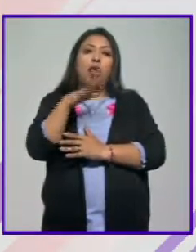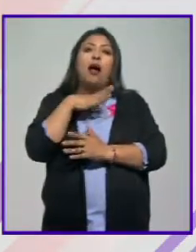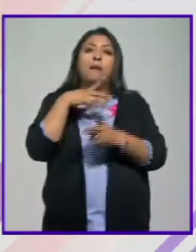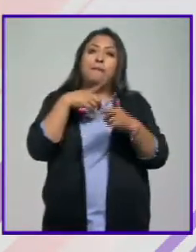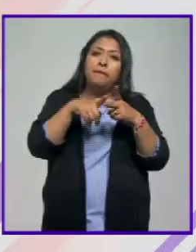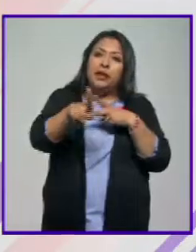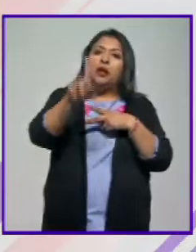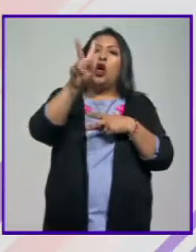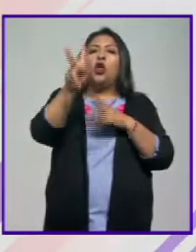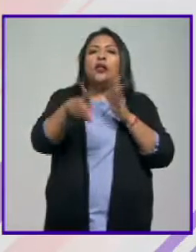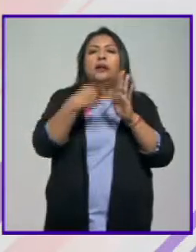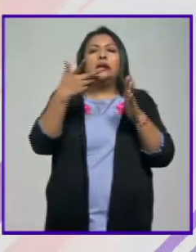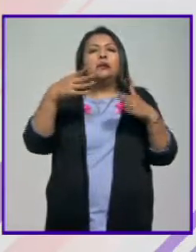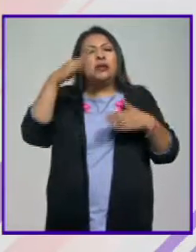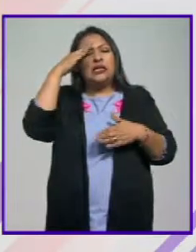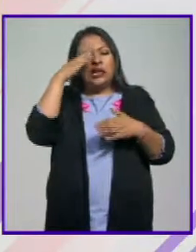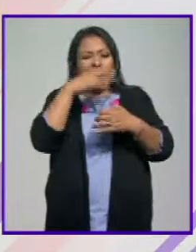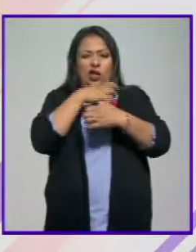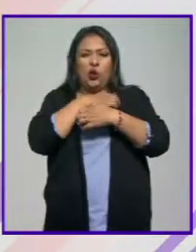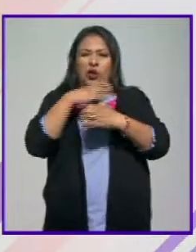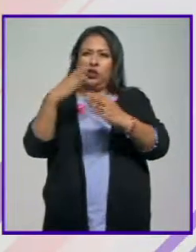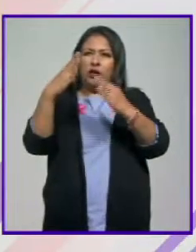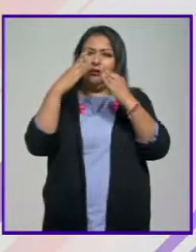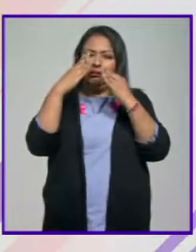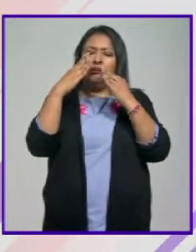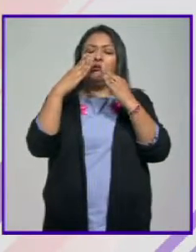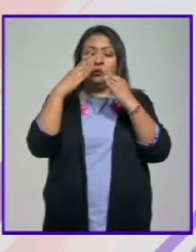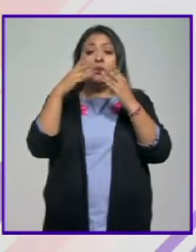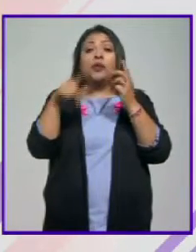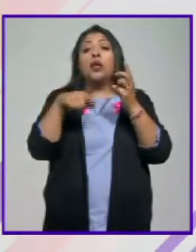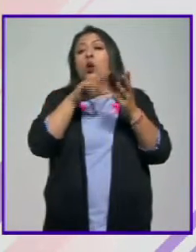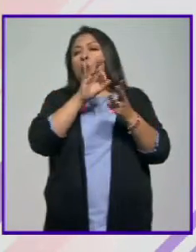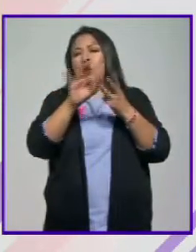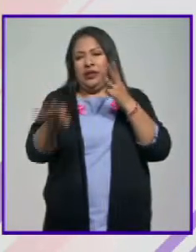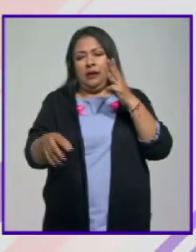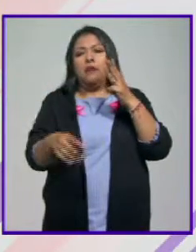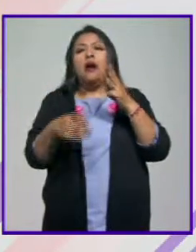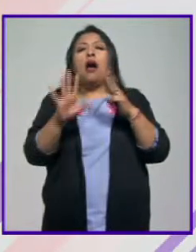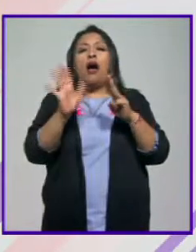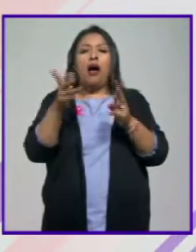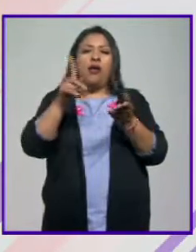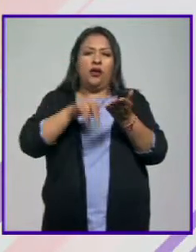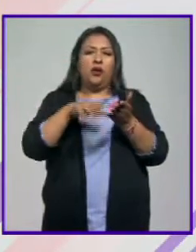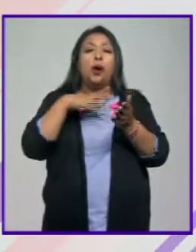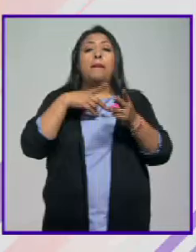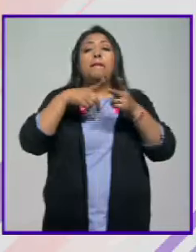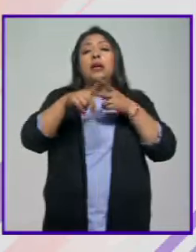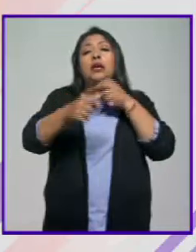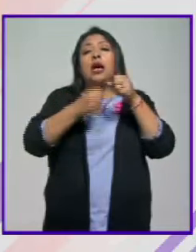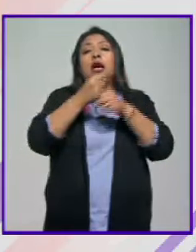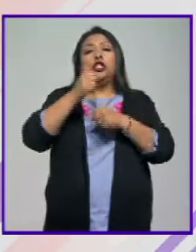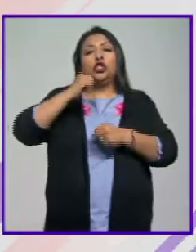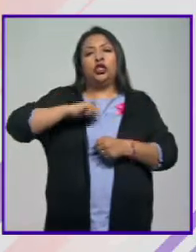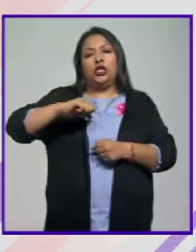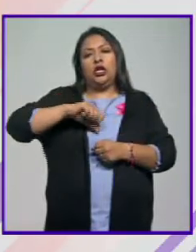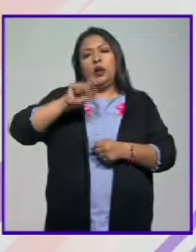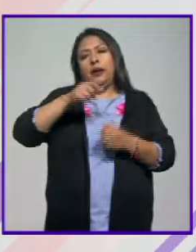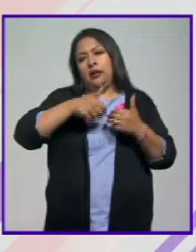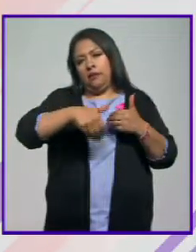origen un replanteamiento de la educación que recibían. La última mesa ya contempla los primeros años del siglo XX.